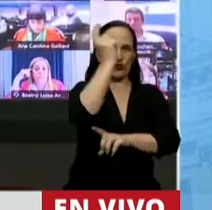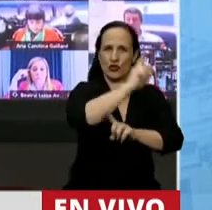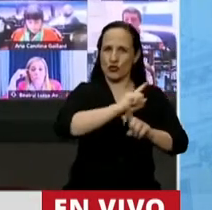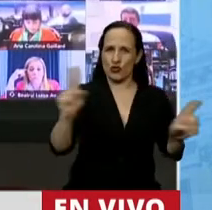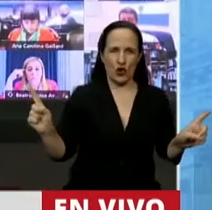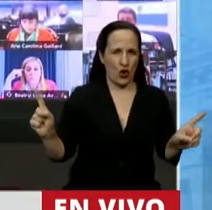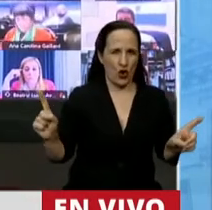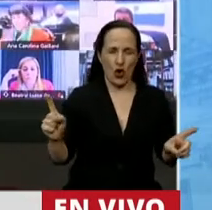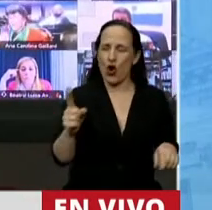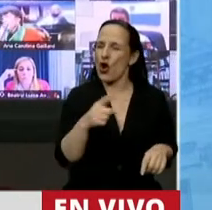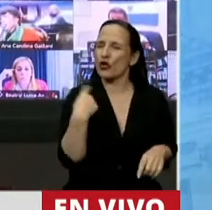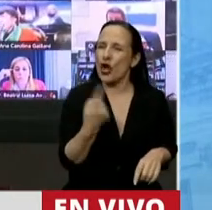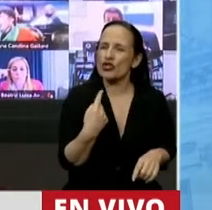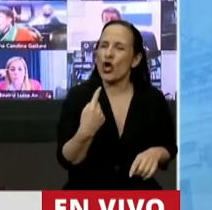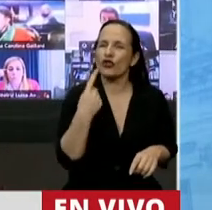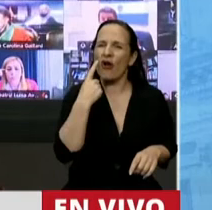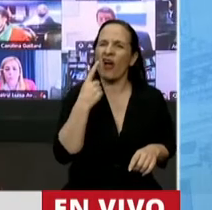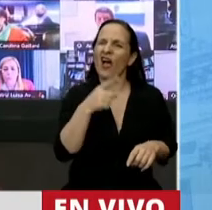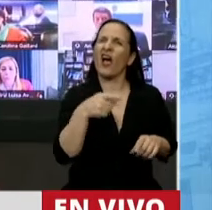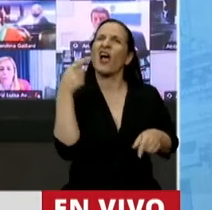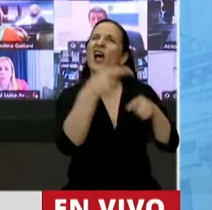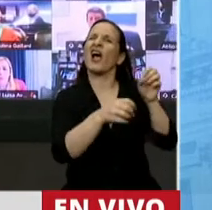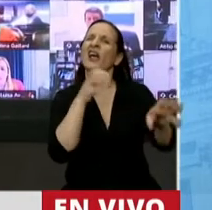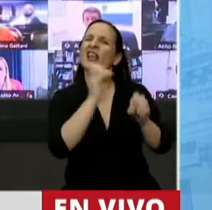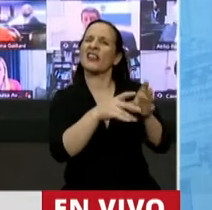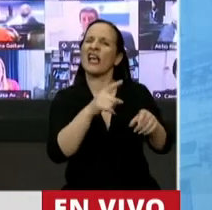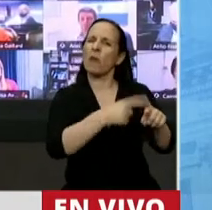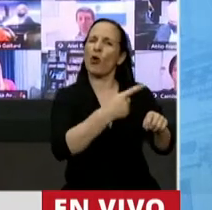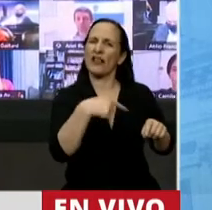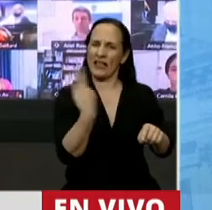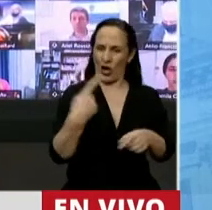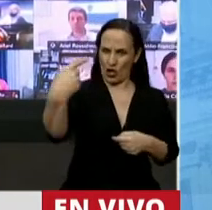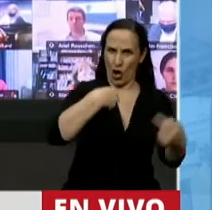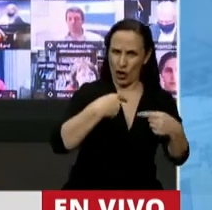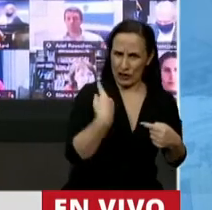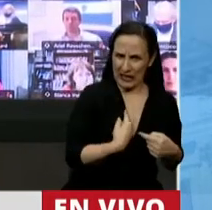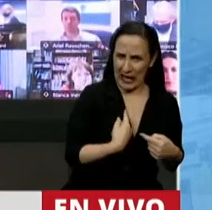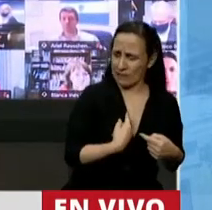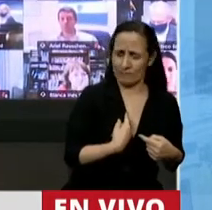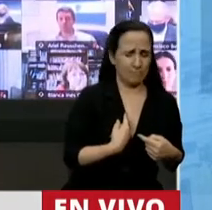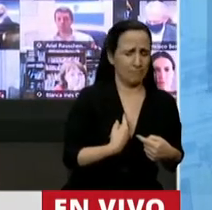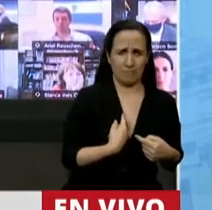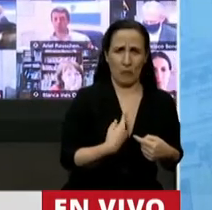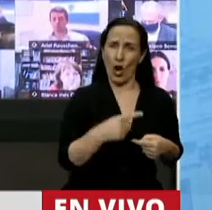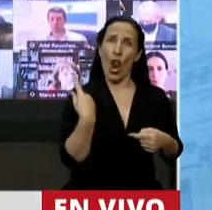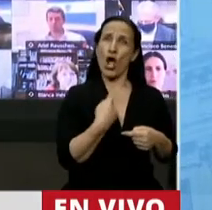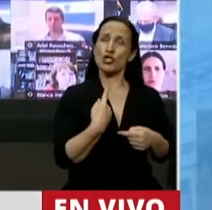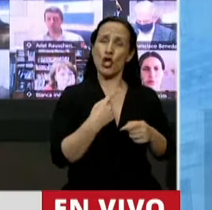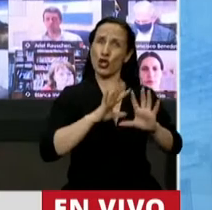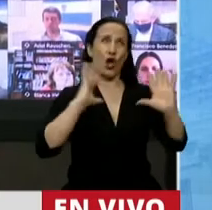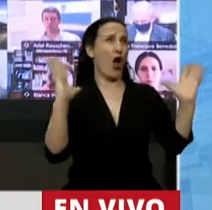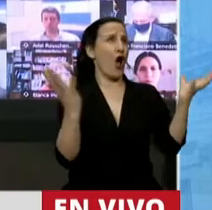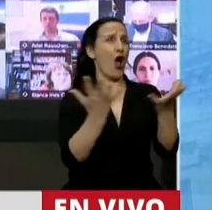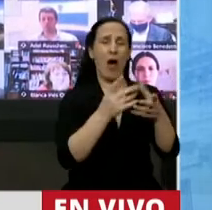no consideramos que cuando se critica la política se nos critica solo a nosotros, porque no creemos ser toda la política, sino una